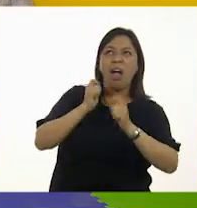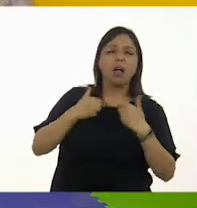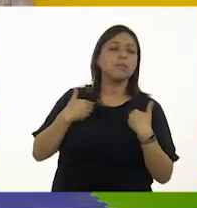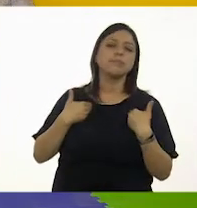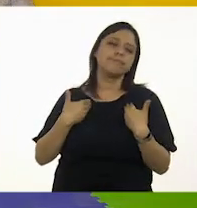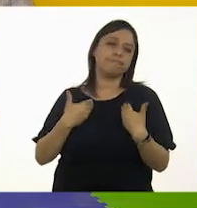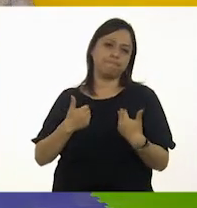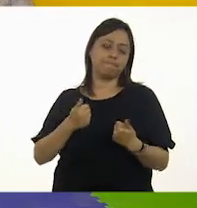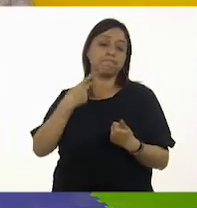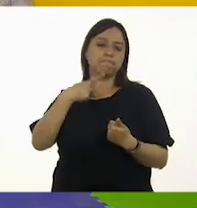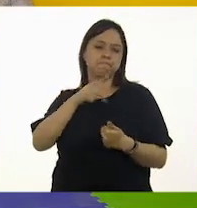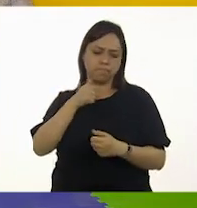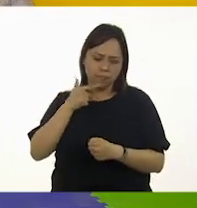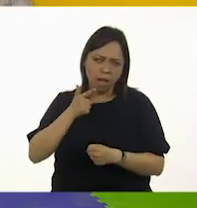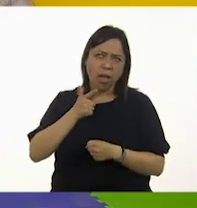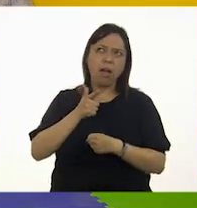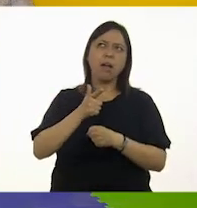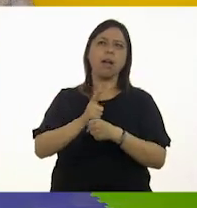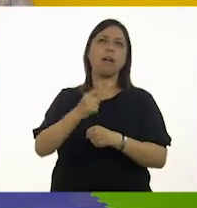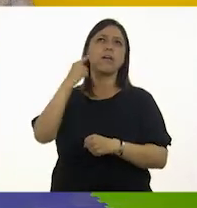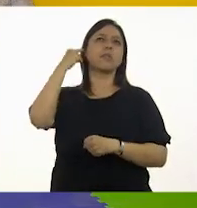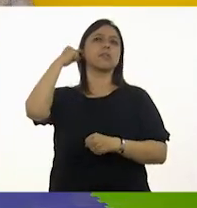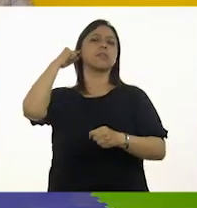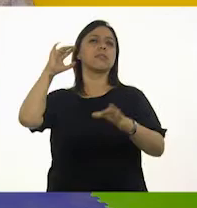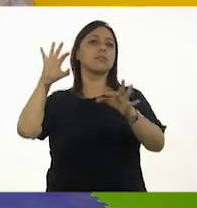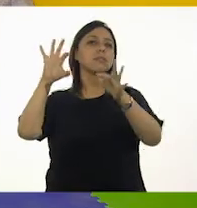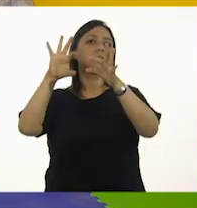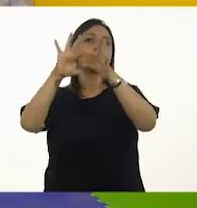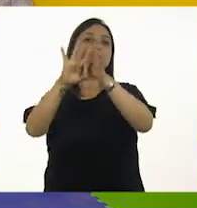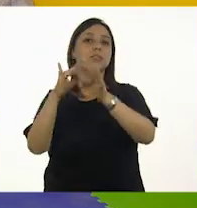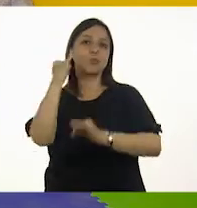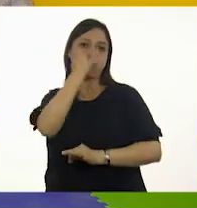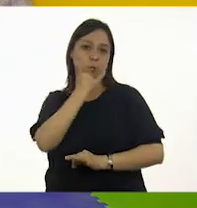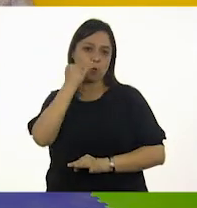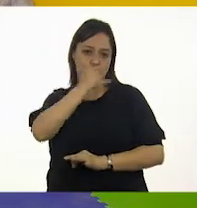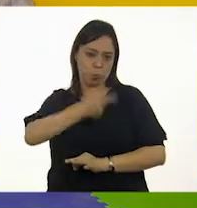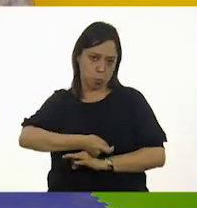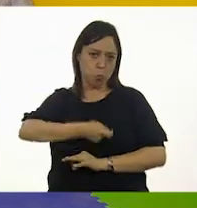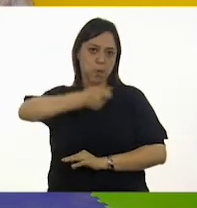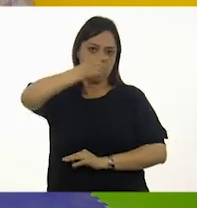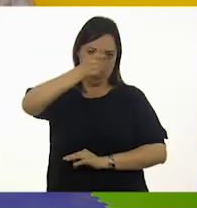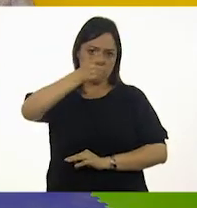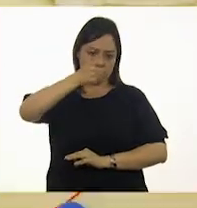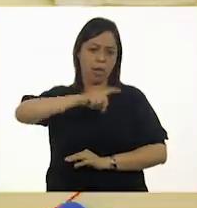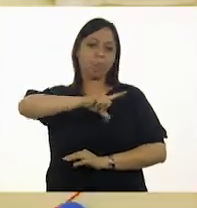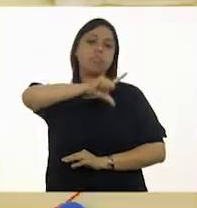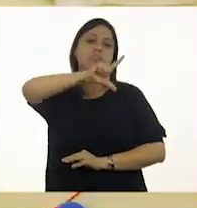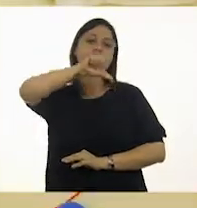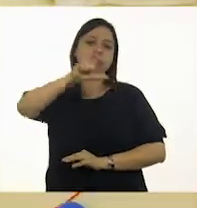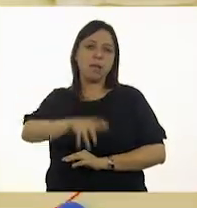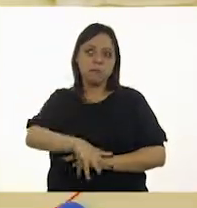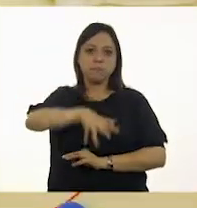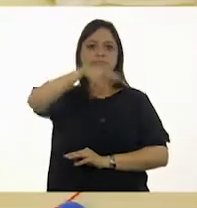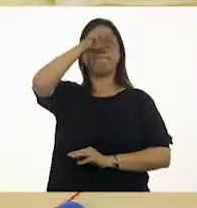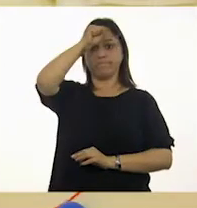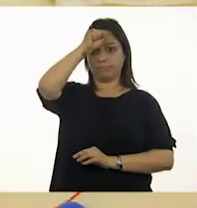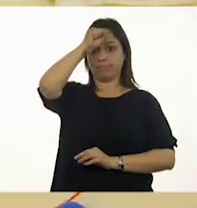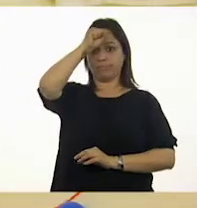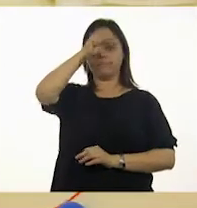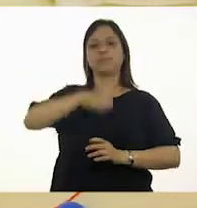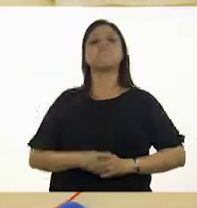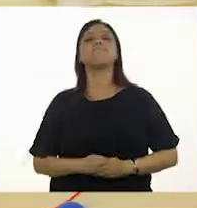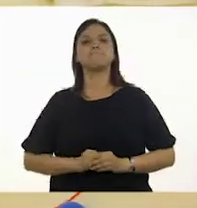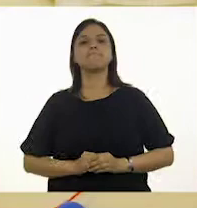capaz de reconocer la melodía y los ritmos de la lengua materna, que ya después será suya. Qué interesante